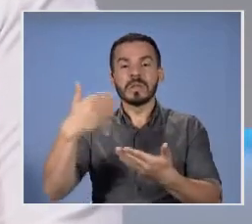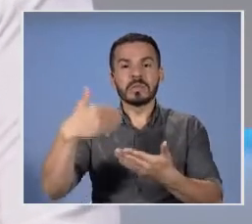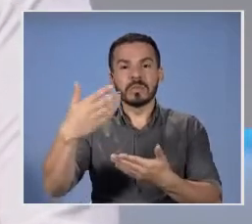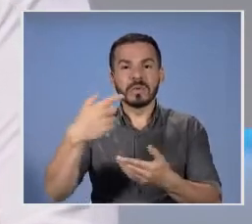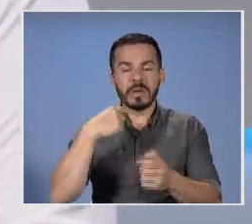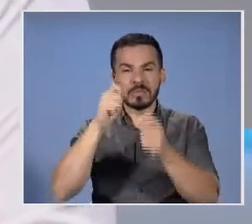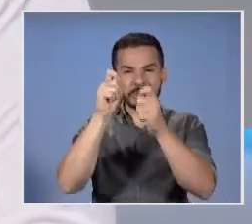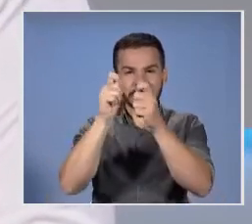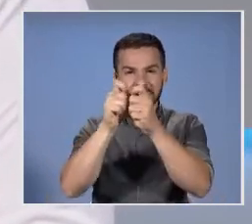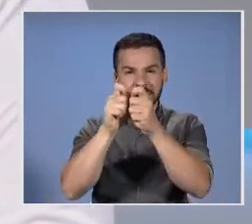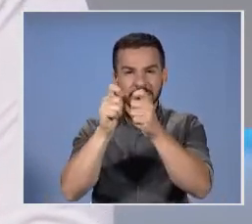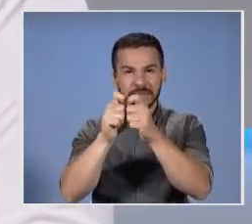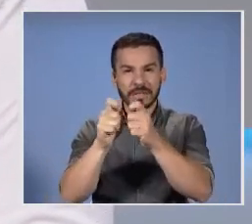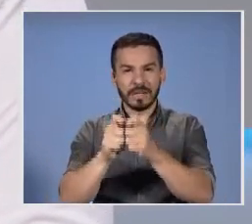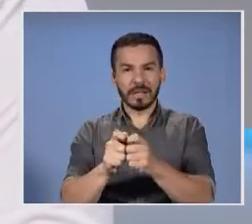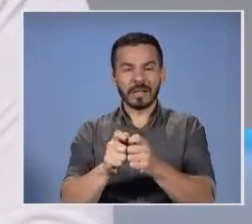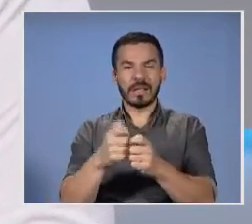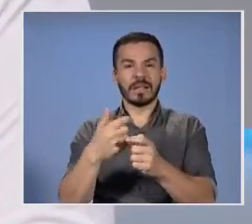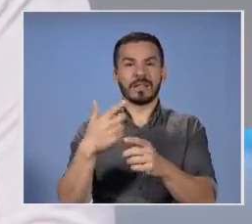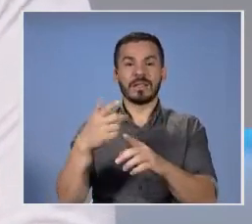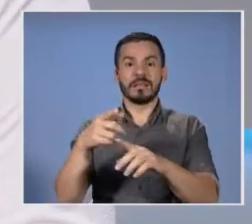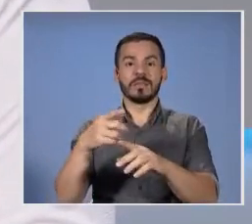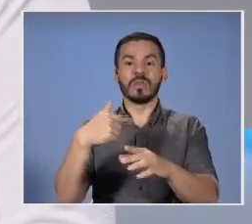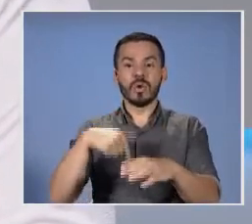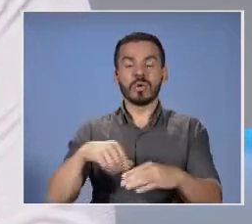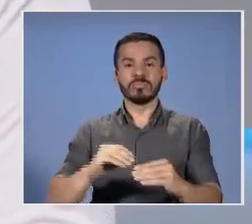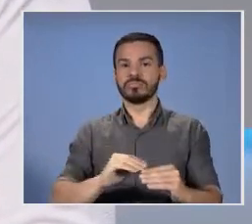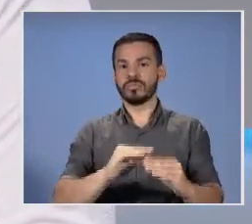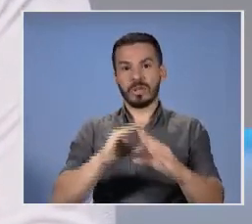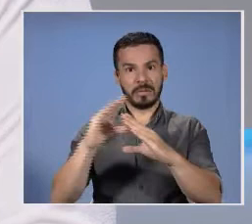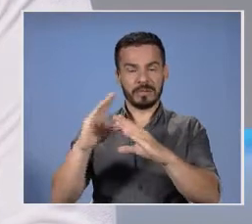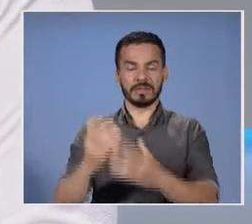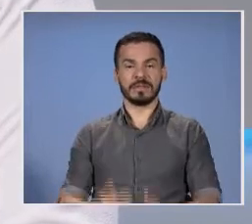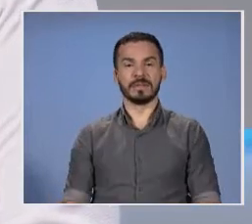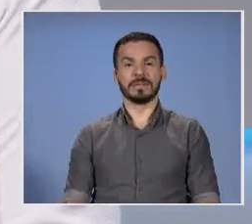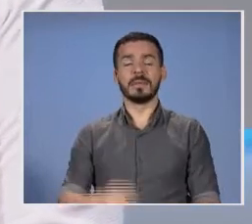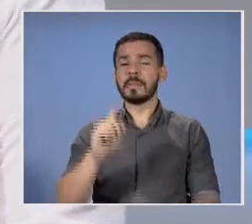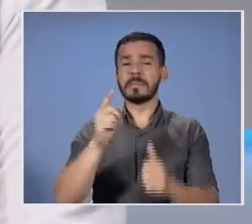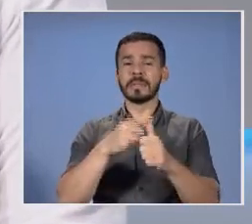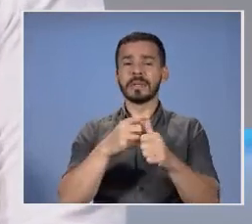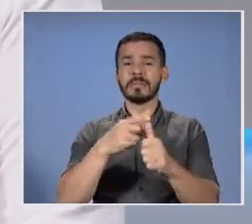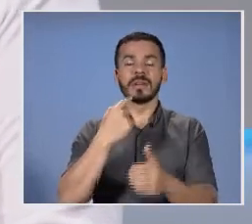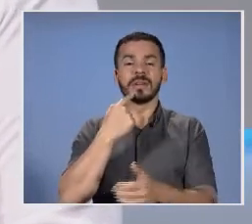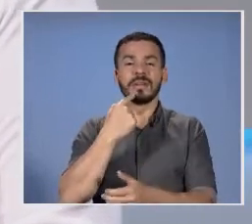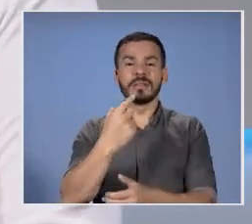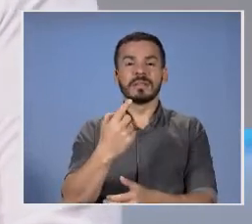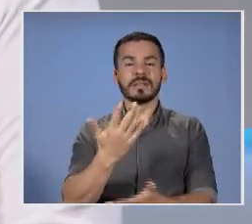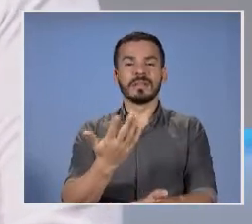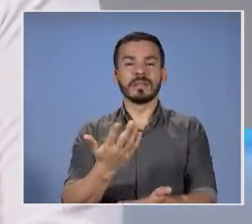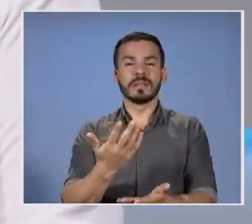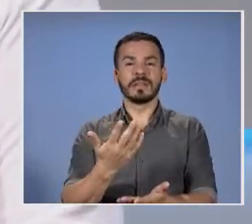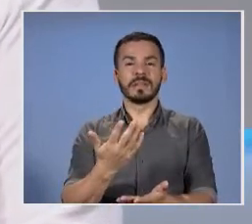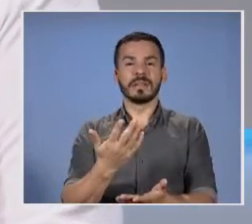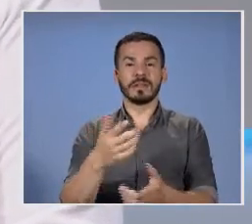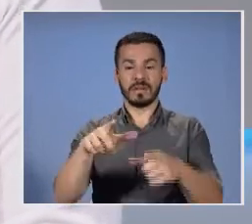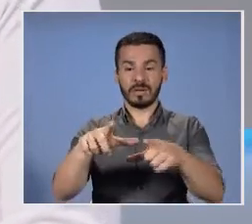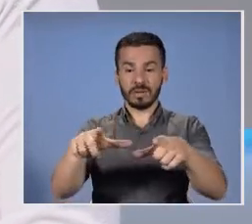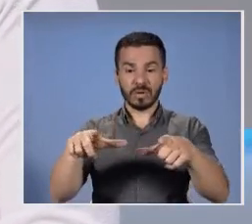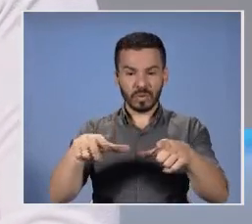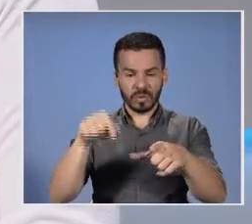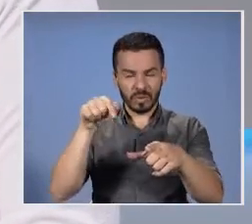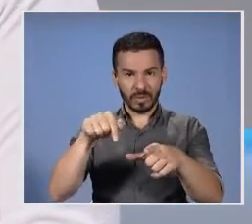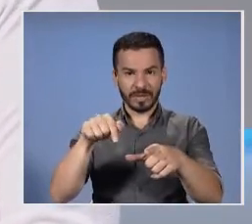detallando a lo largo de la mañana. Lo primero es mencionar el lugar.